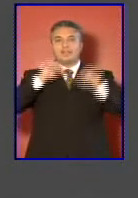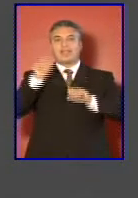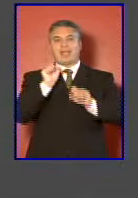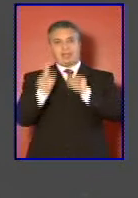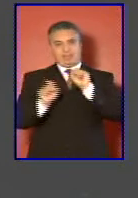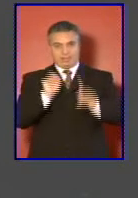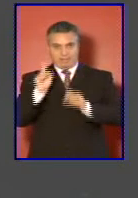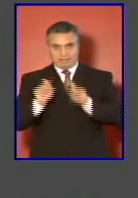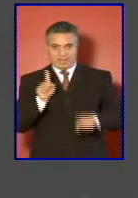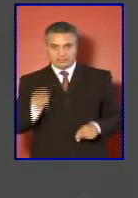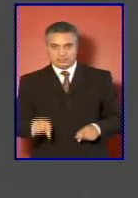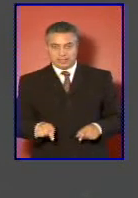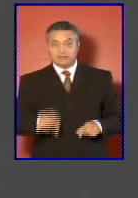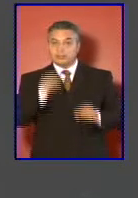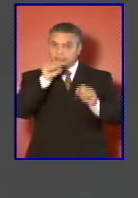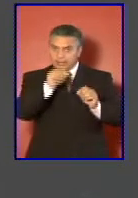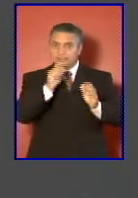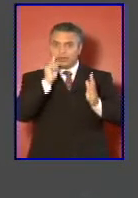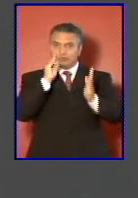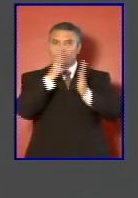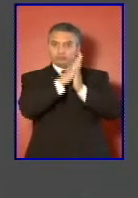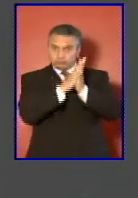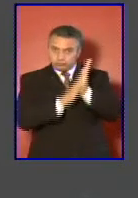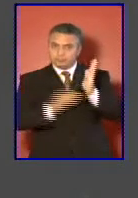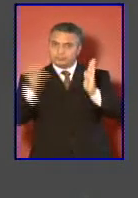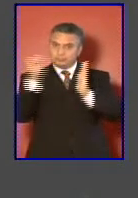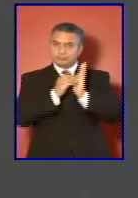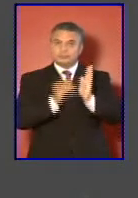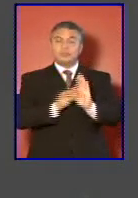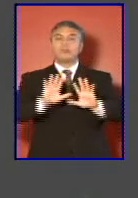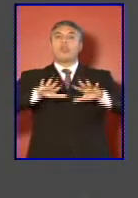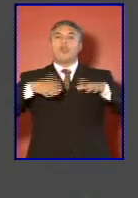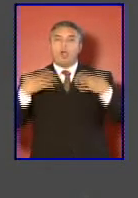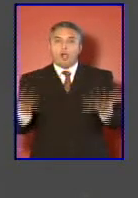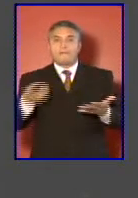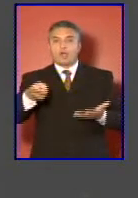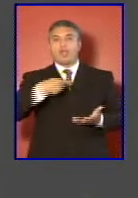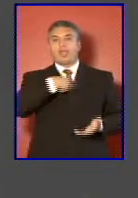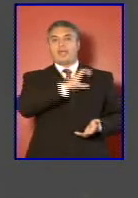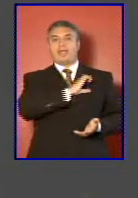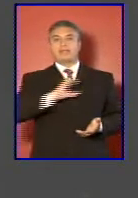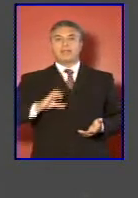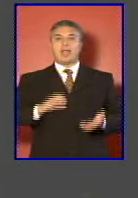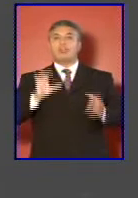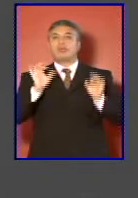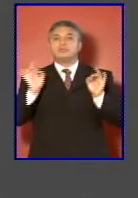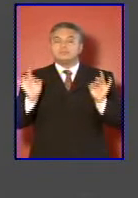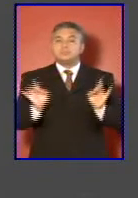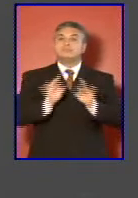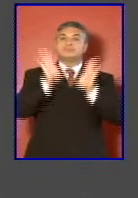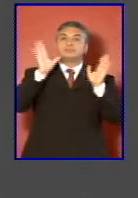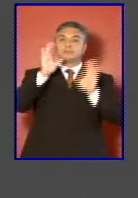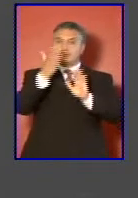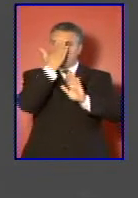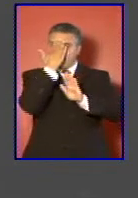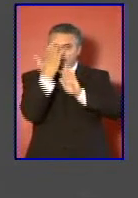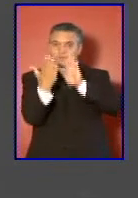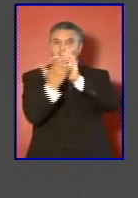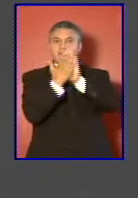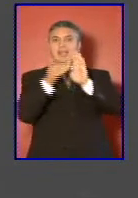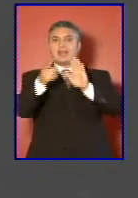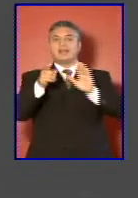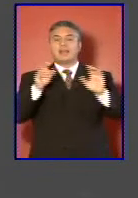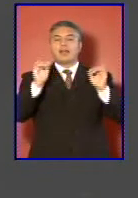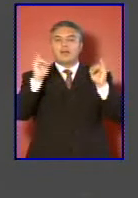Esta precisa los lineamientos respecto a cómo el Estado prevé enfrentar situaciones que